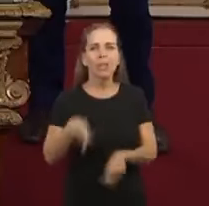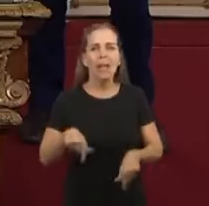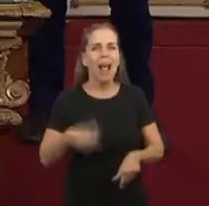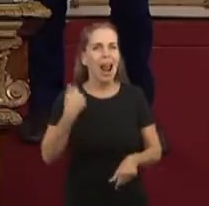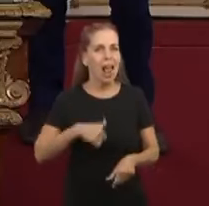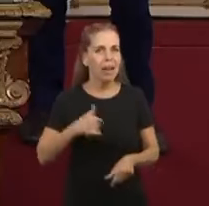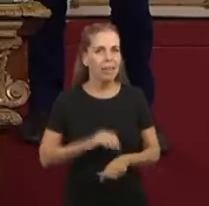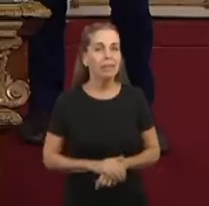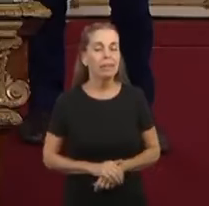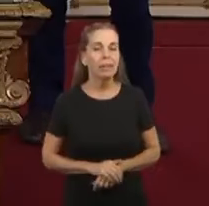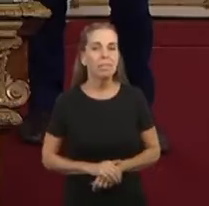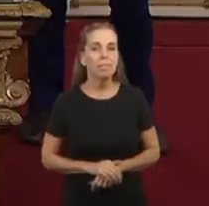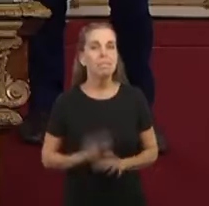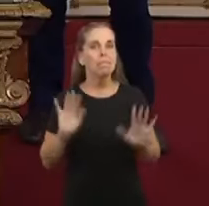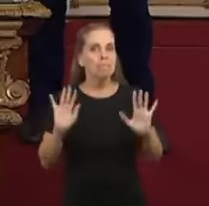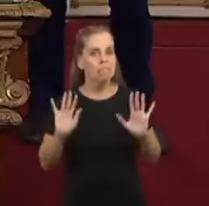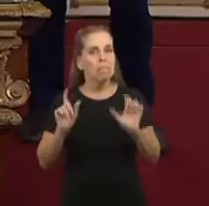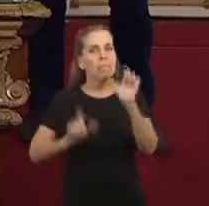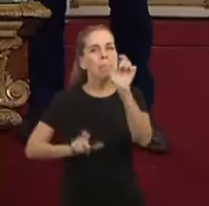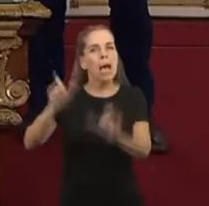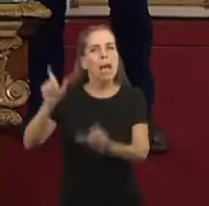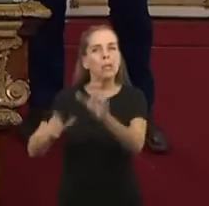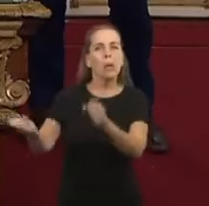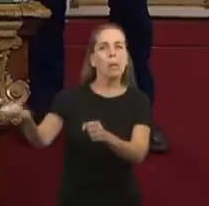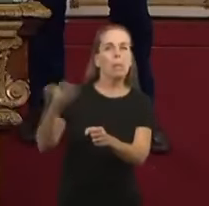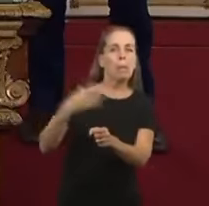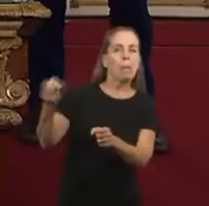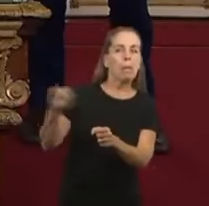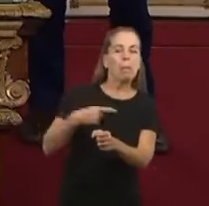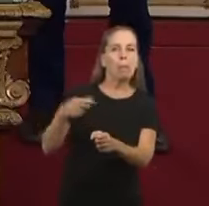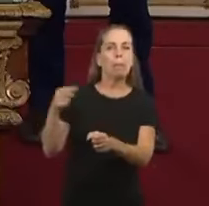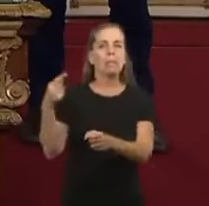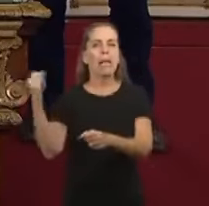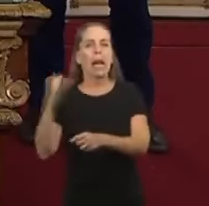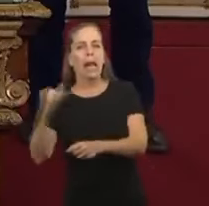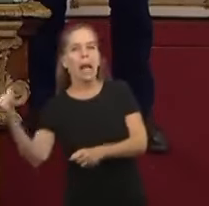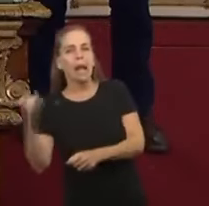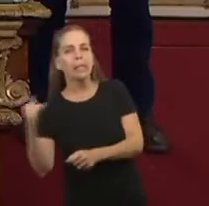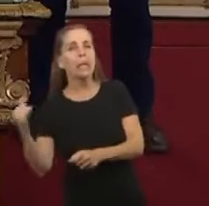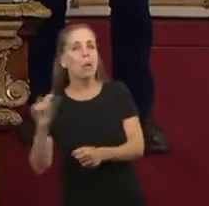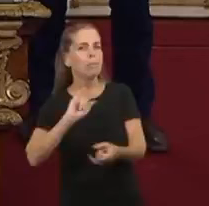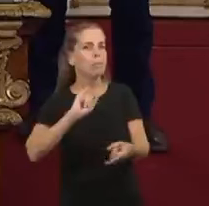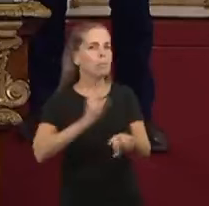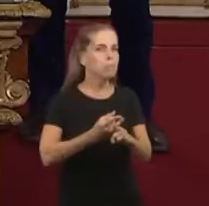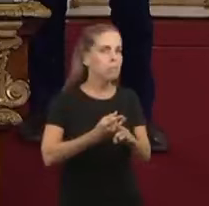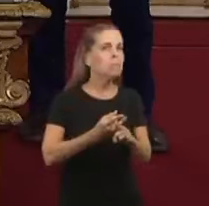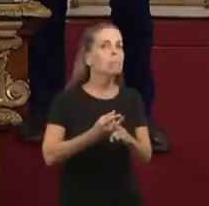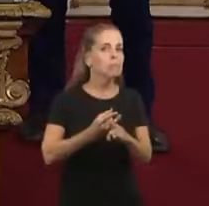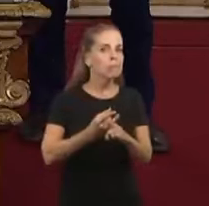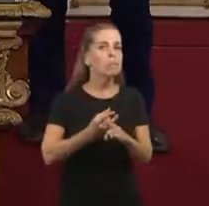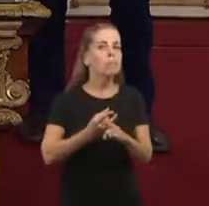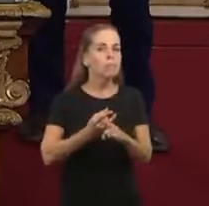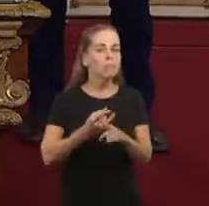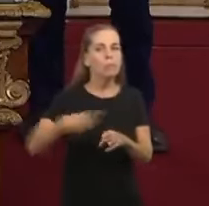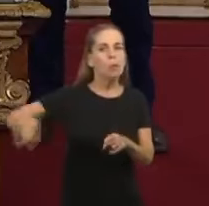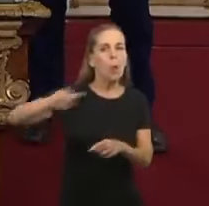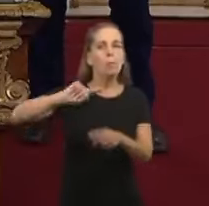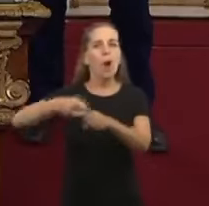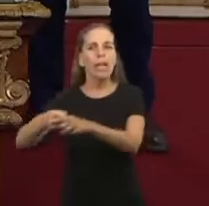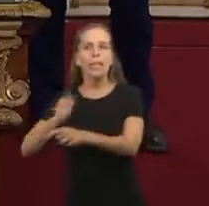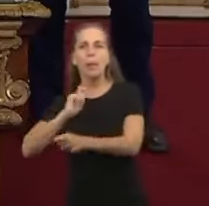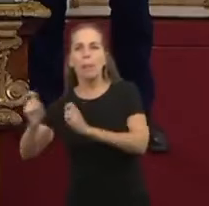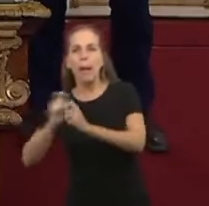En contra de los pronósticos de la mayoría de los dirigentes políticos, los economistas profesionales, televisivos